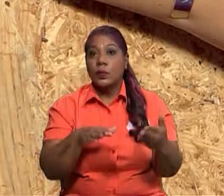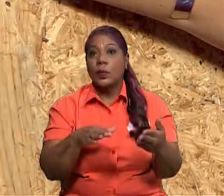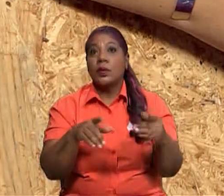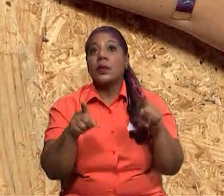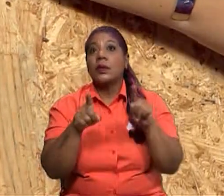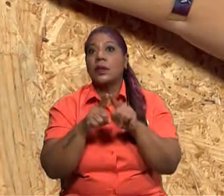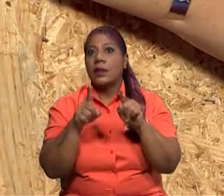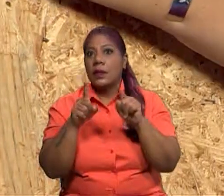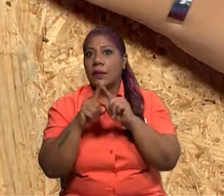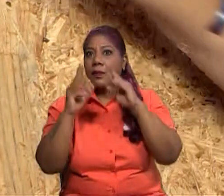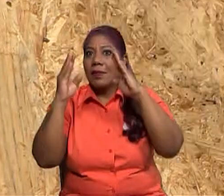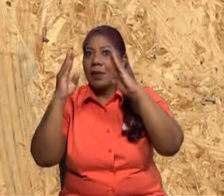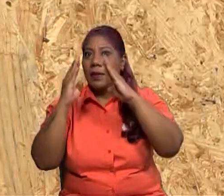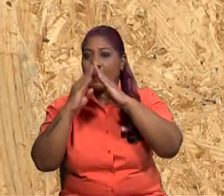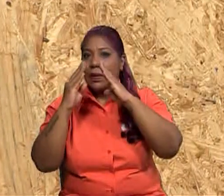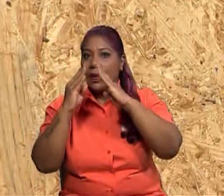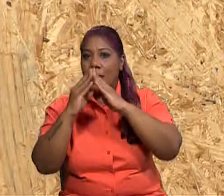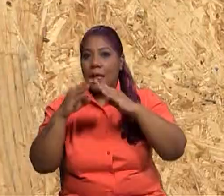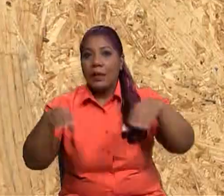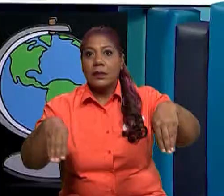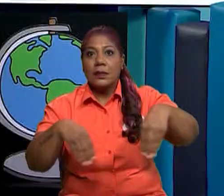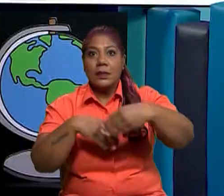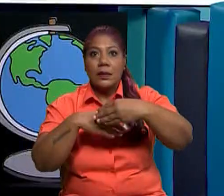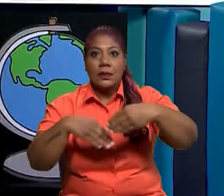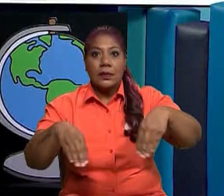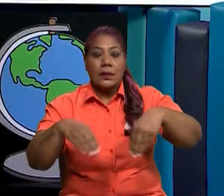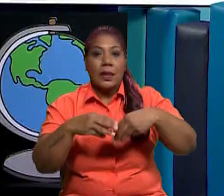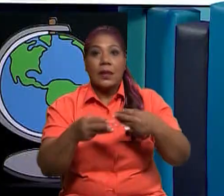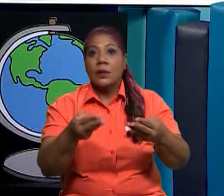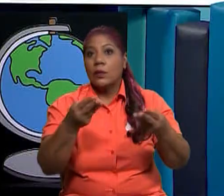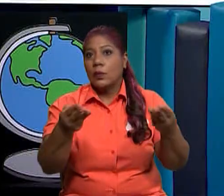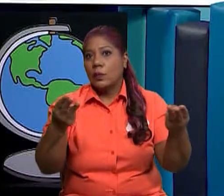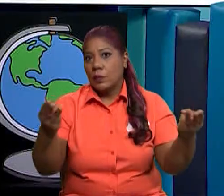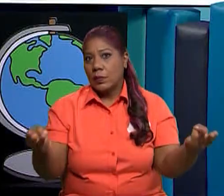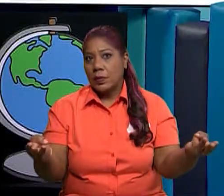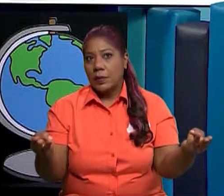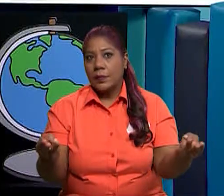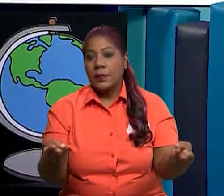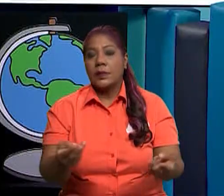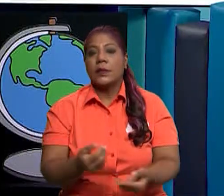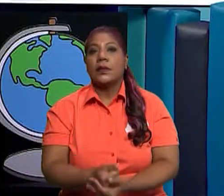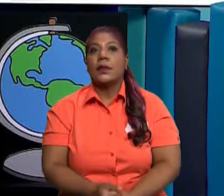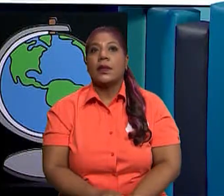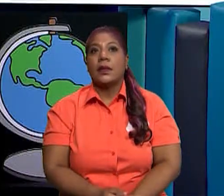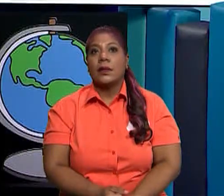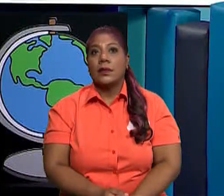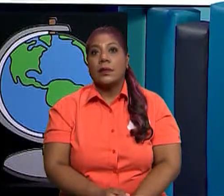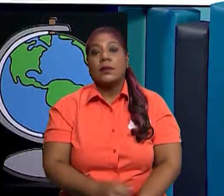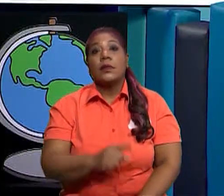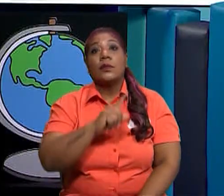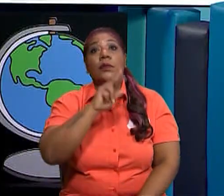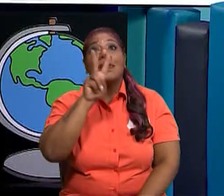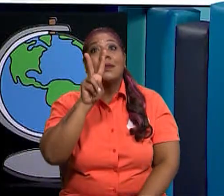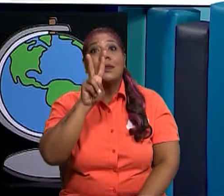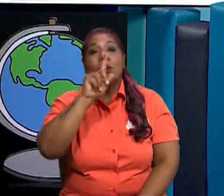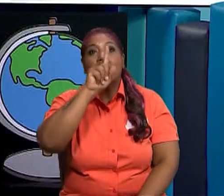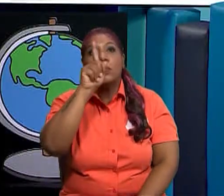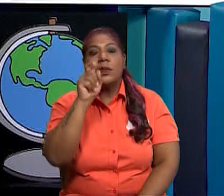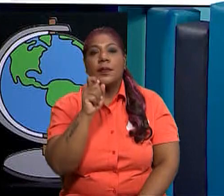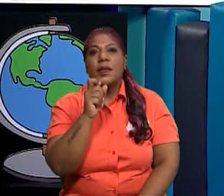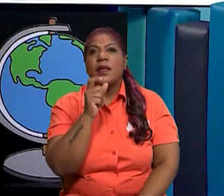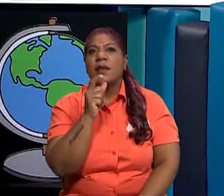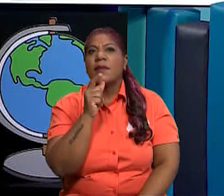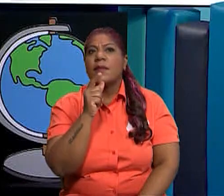desastre natural. Es la introducción. De esta manera, otra parte que lleva a la introducción es a quiénes